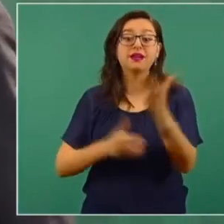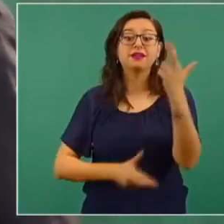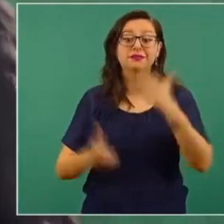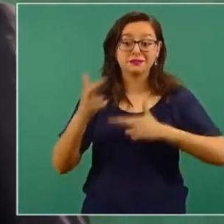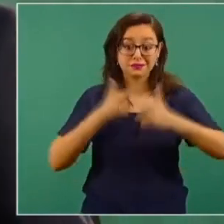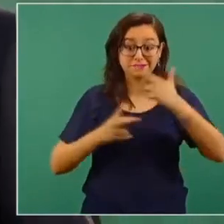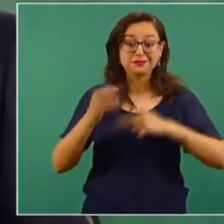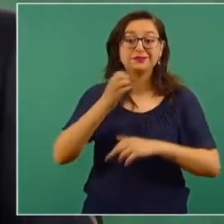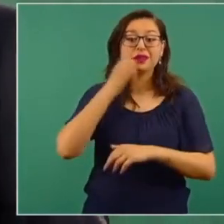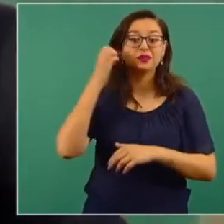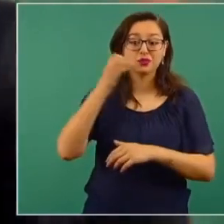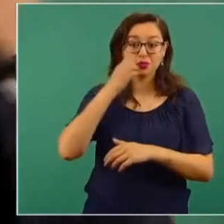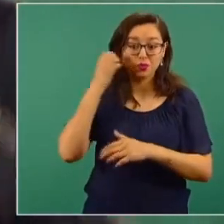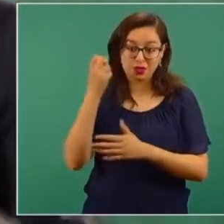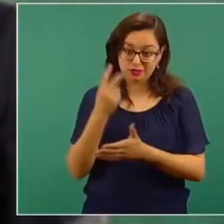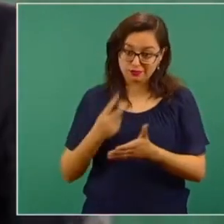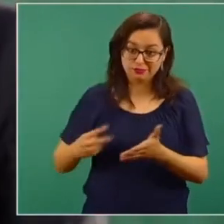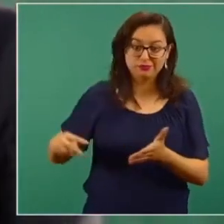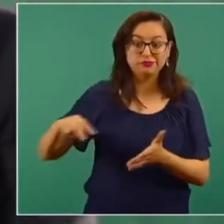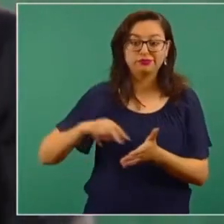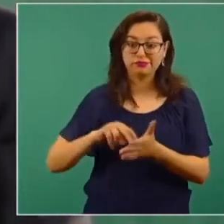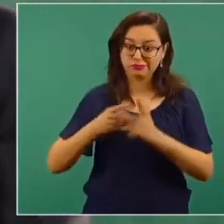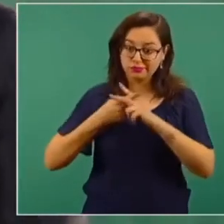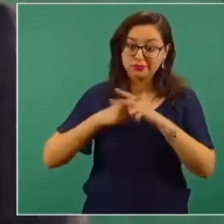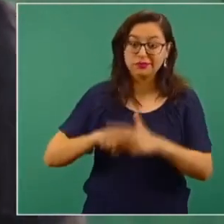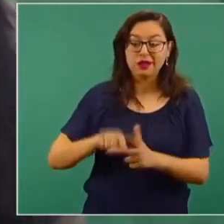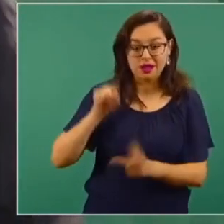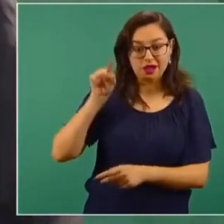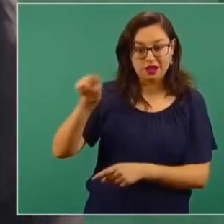que iniciemos en Campeche